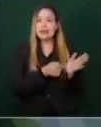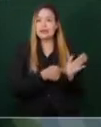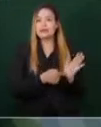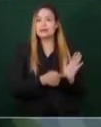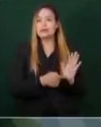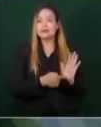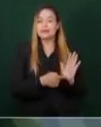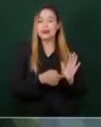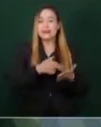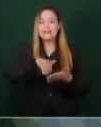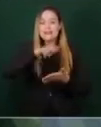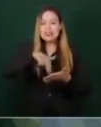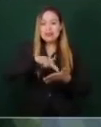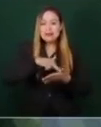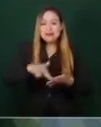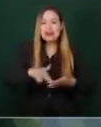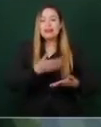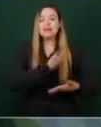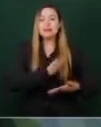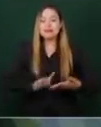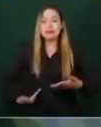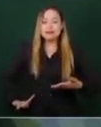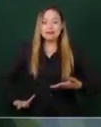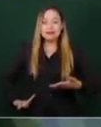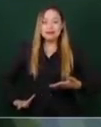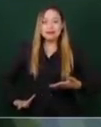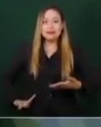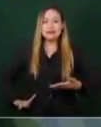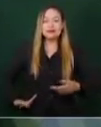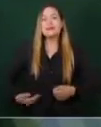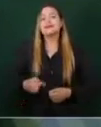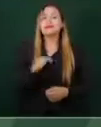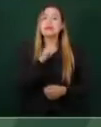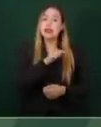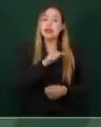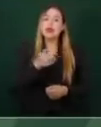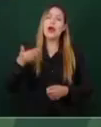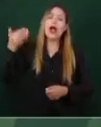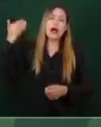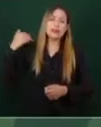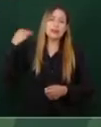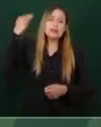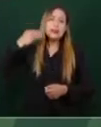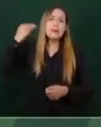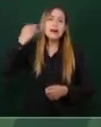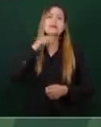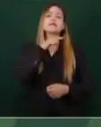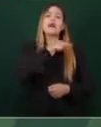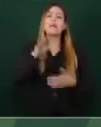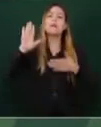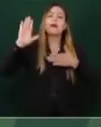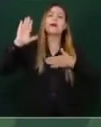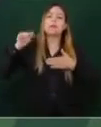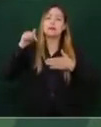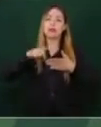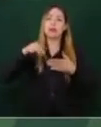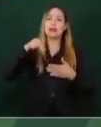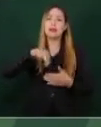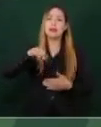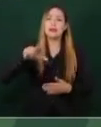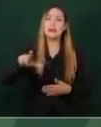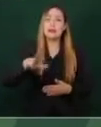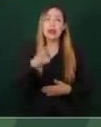por el presidente lo que en marzo se comprometió con Nuevo León. Y esto es bien